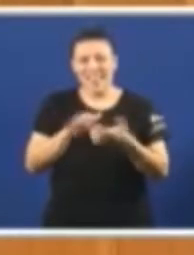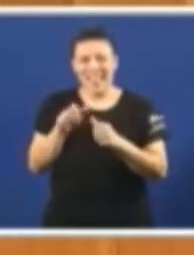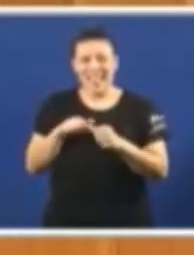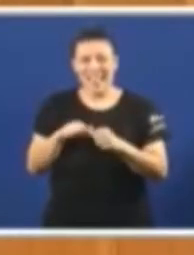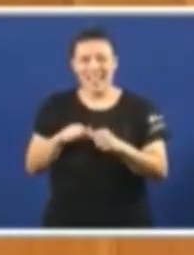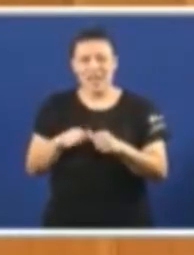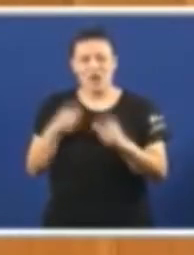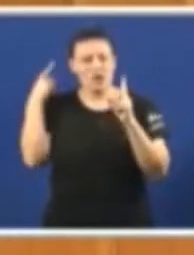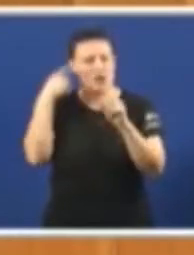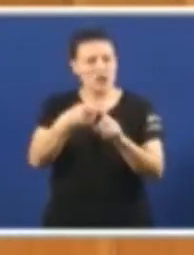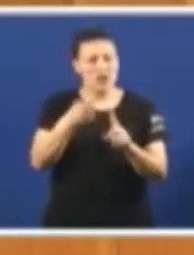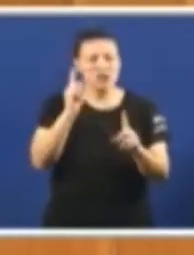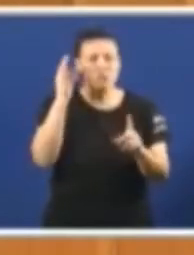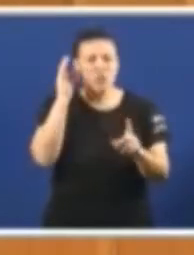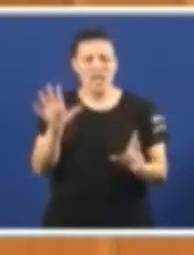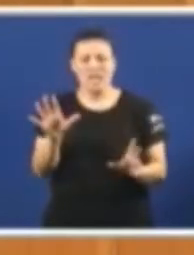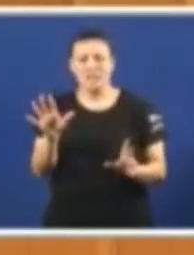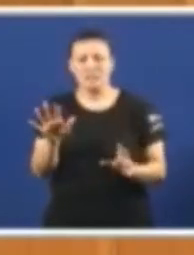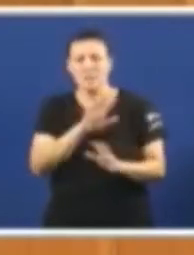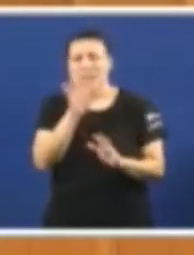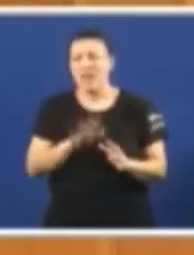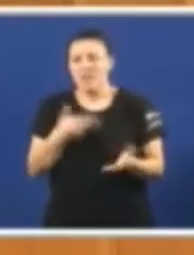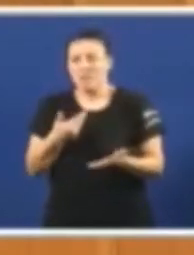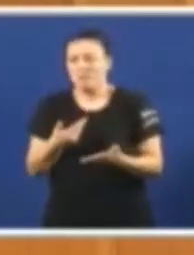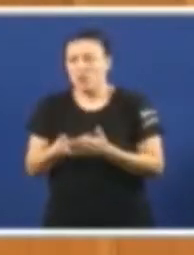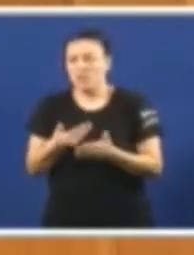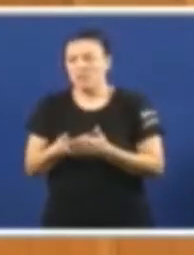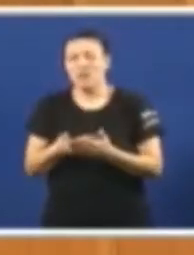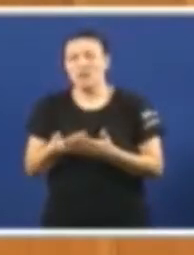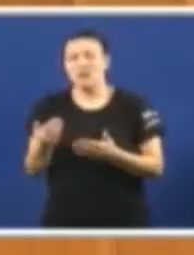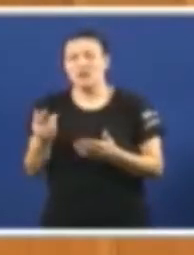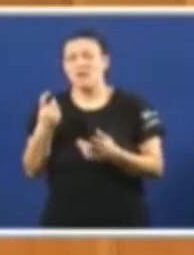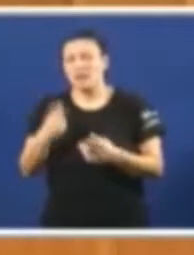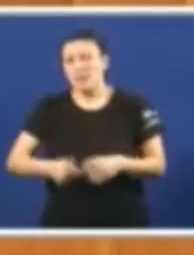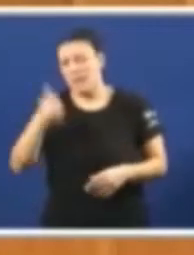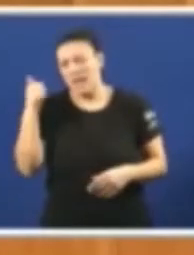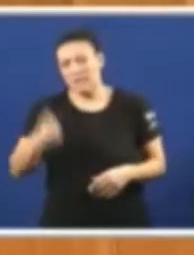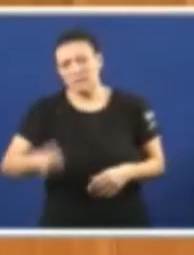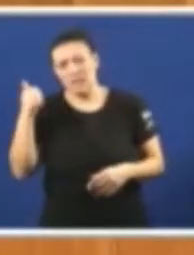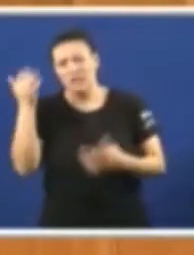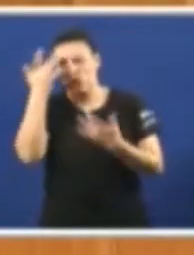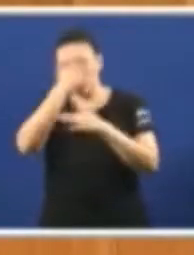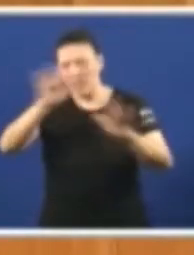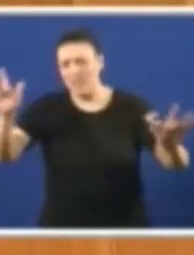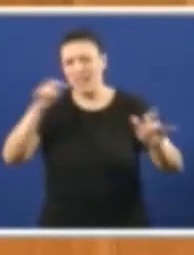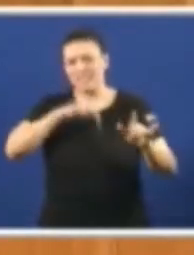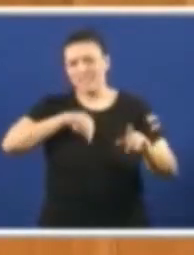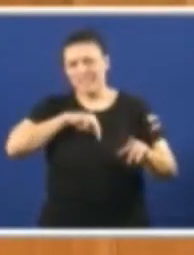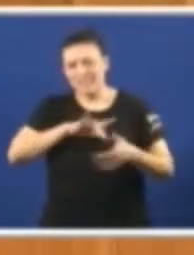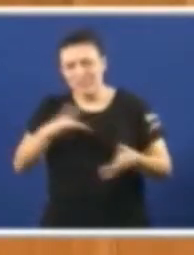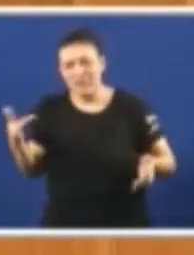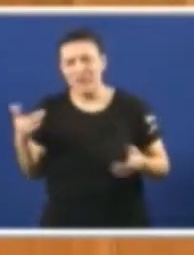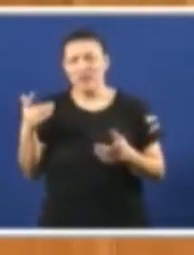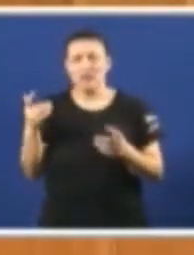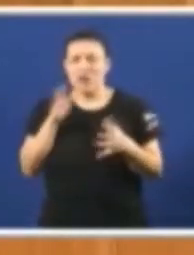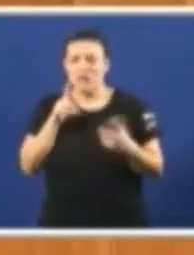xócaras mulleres. Non esto dá unha boa mostra de canto nos queda por concienciar, sensibilizar da situación na que